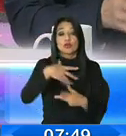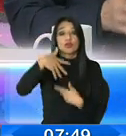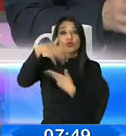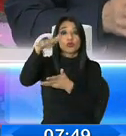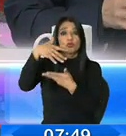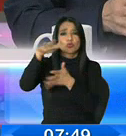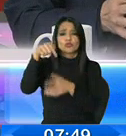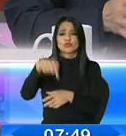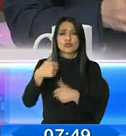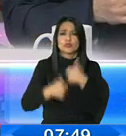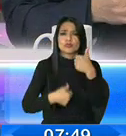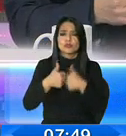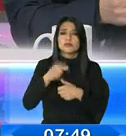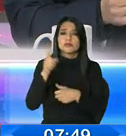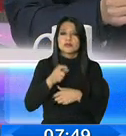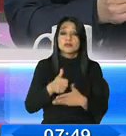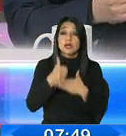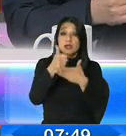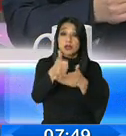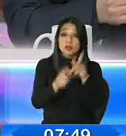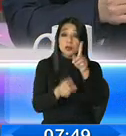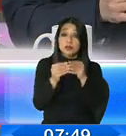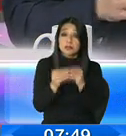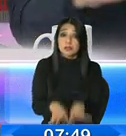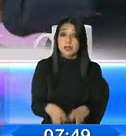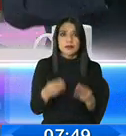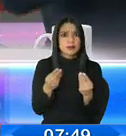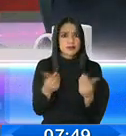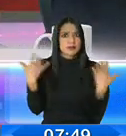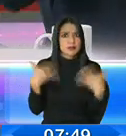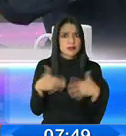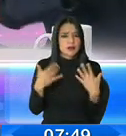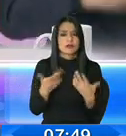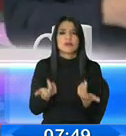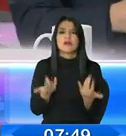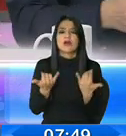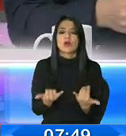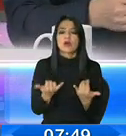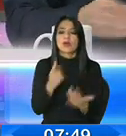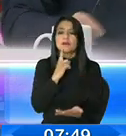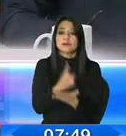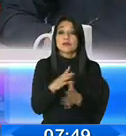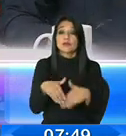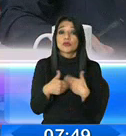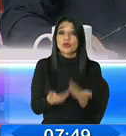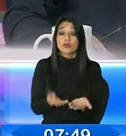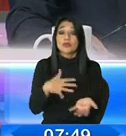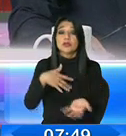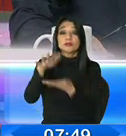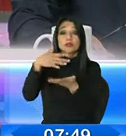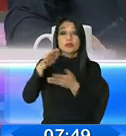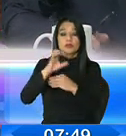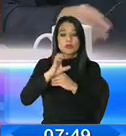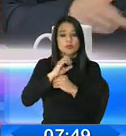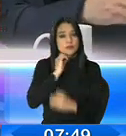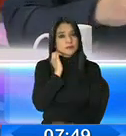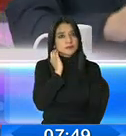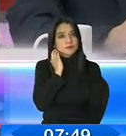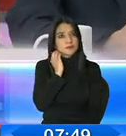Ahí también se necesita ayuda. Han habido pérdidas sumamente fuertes. ¿Cuál es el estado real de los exportadores ecuatorianos?